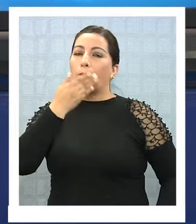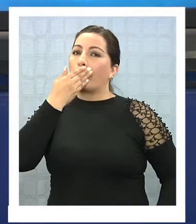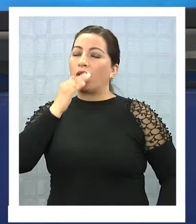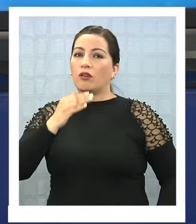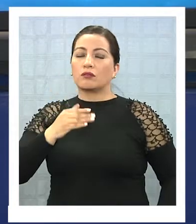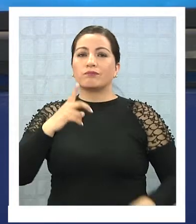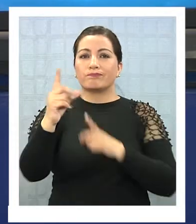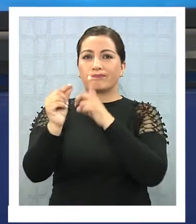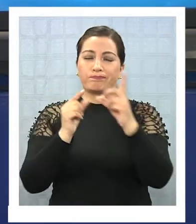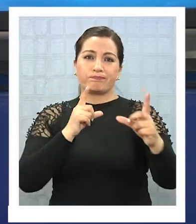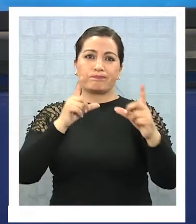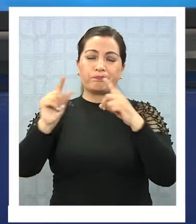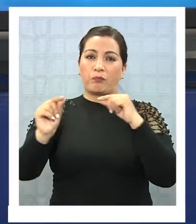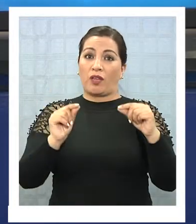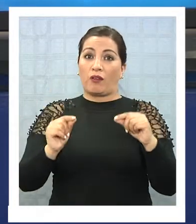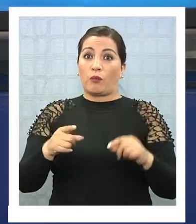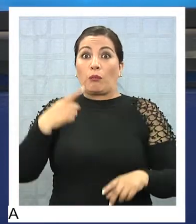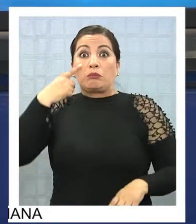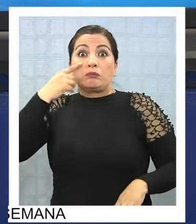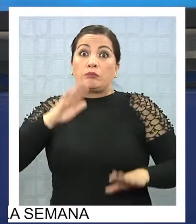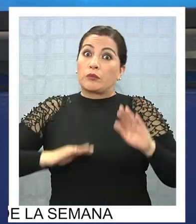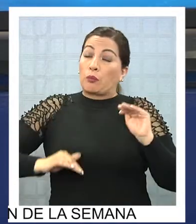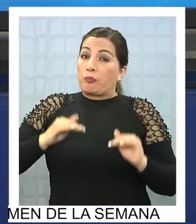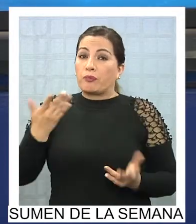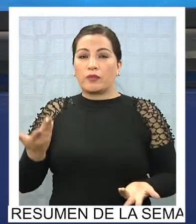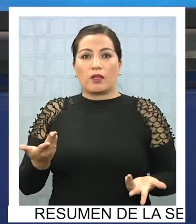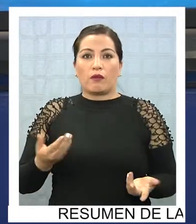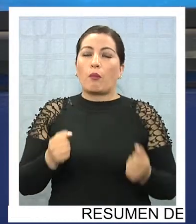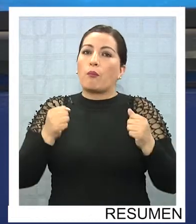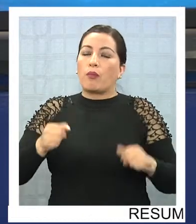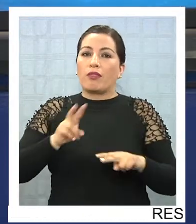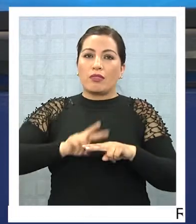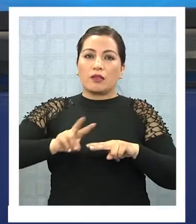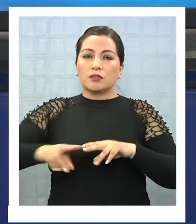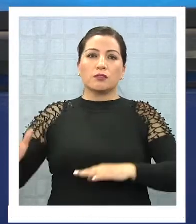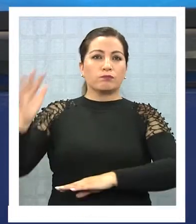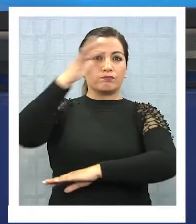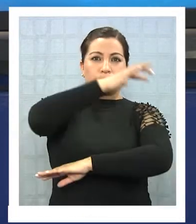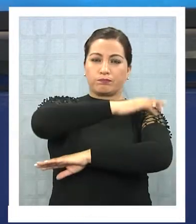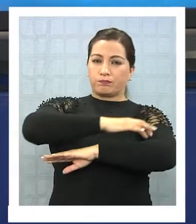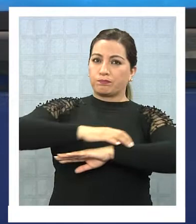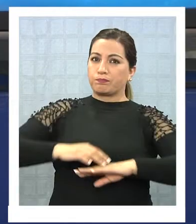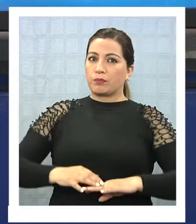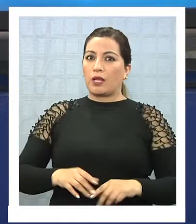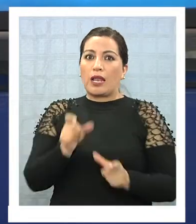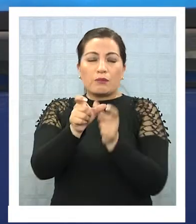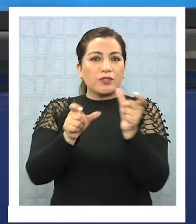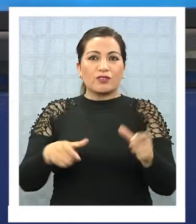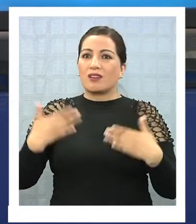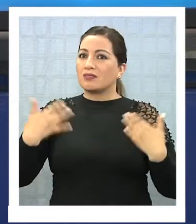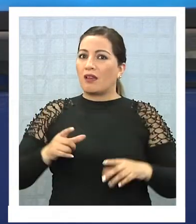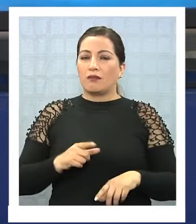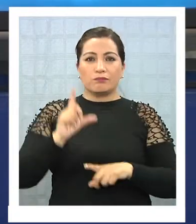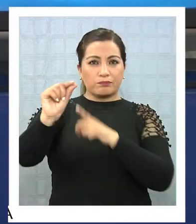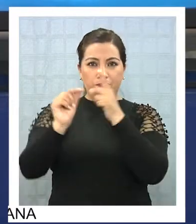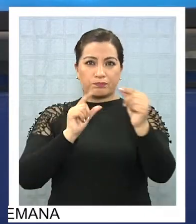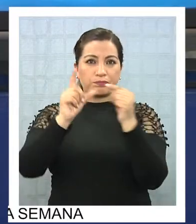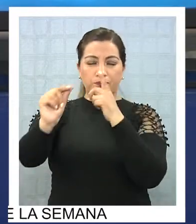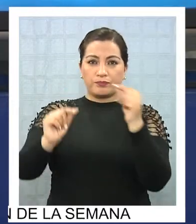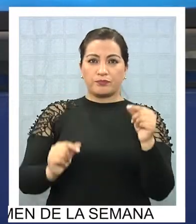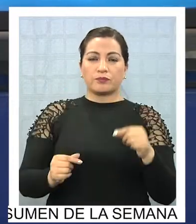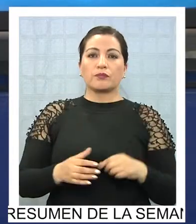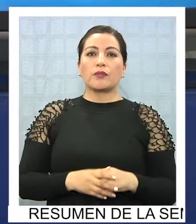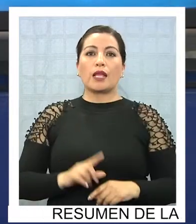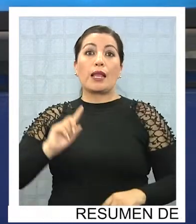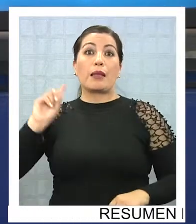a través de los informantes Mercalli, que lo materializa Onemi, con el objeto de asegurar que a los 7 o 8 minutos ya la gente esté evacuando, entendiendo que la